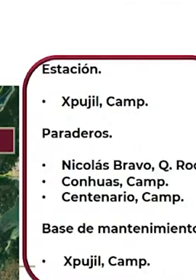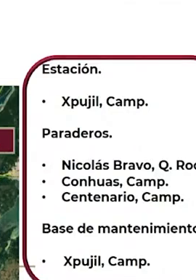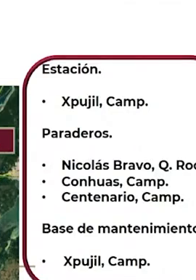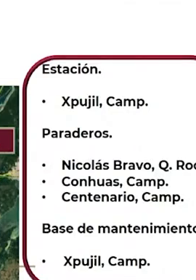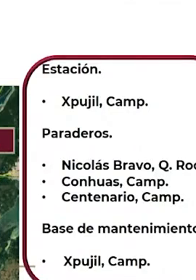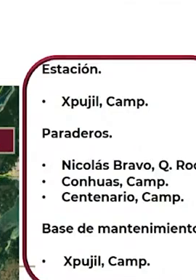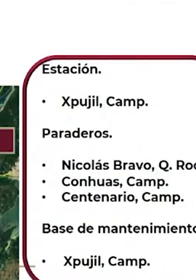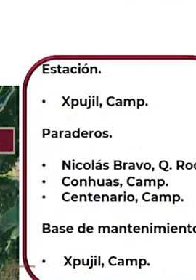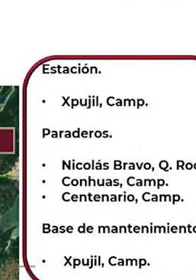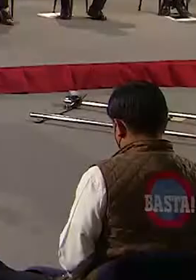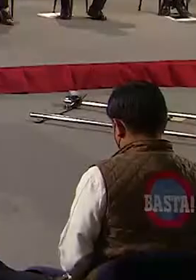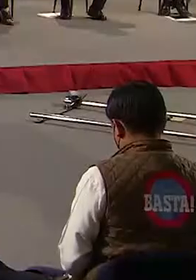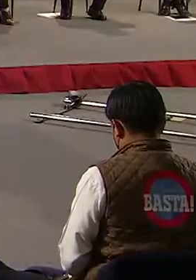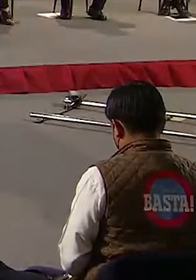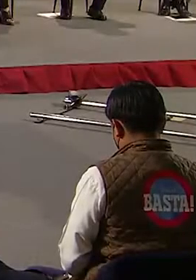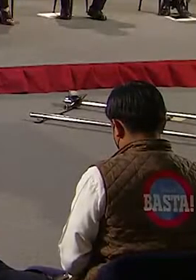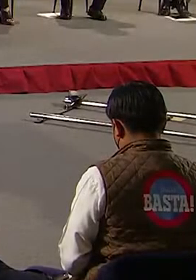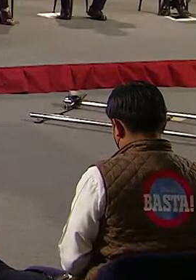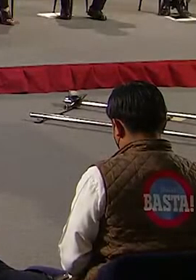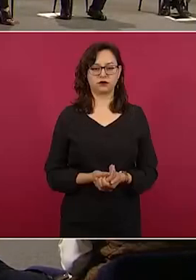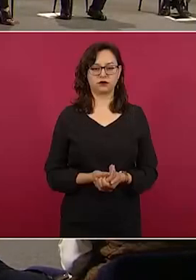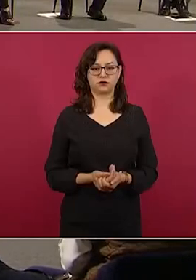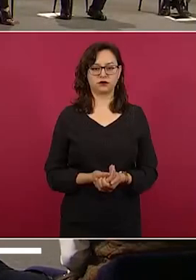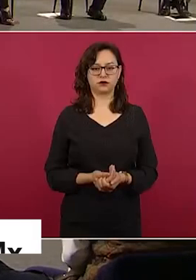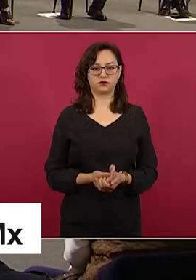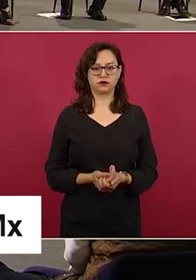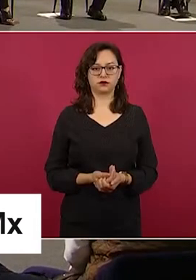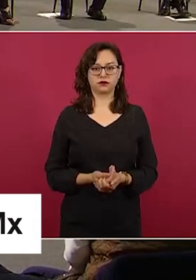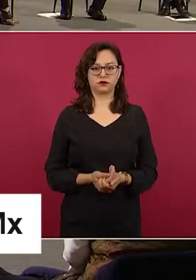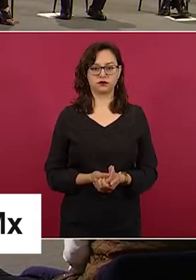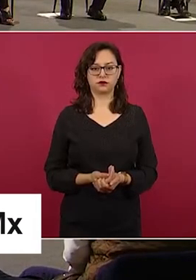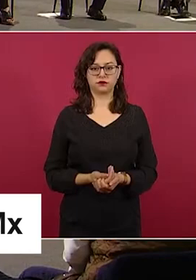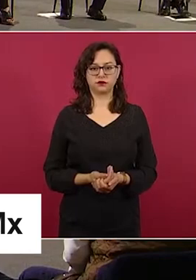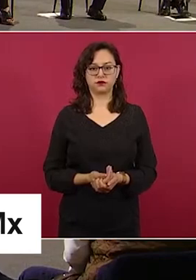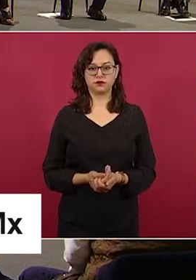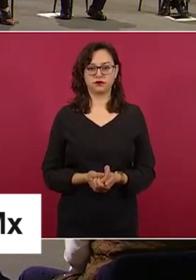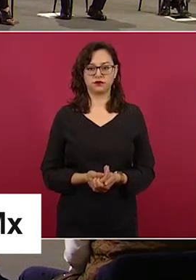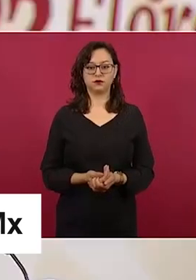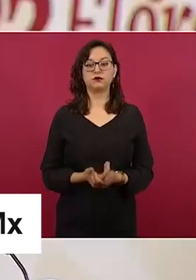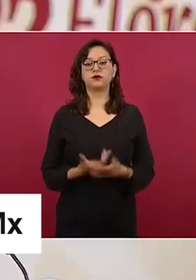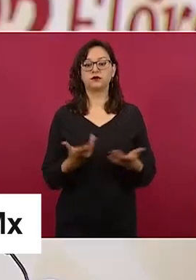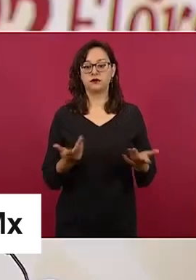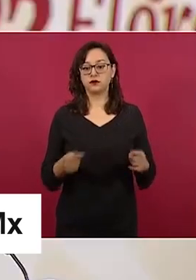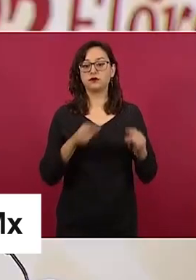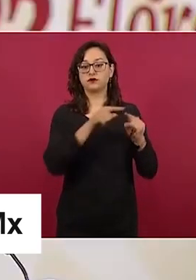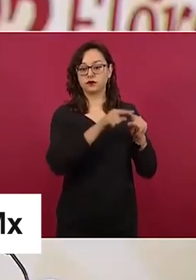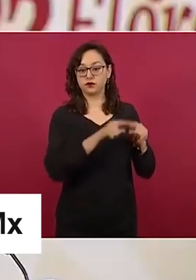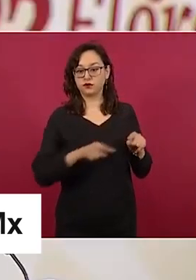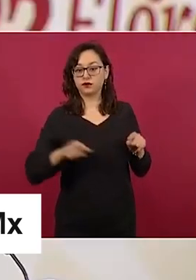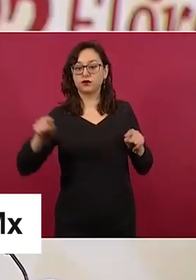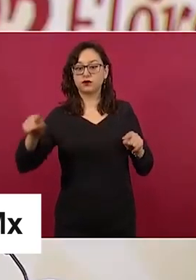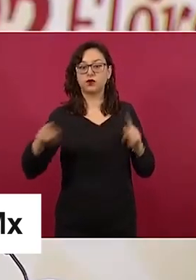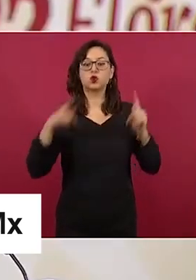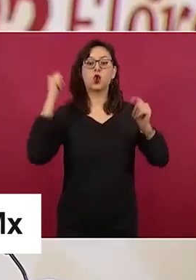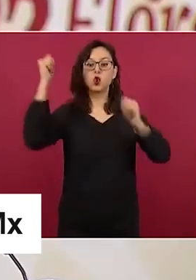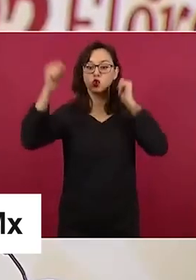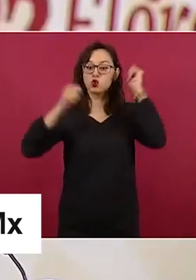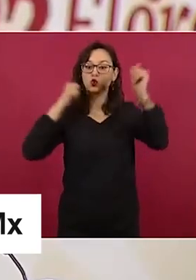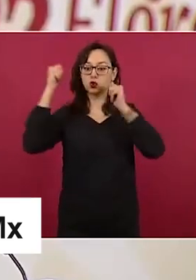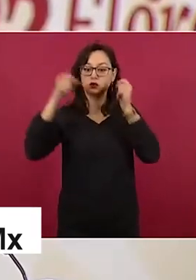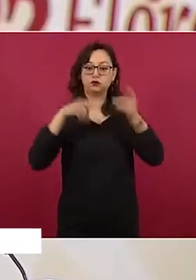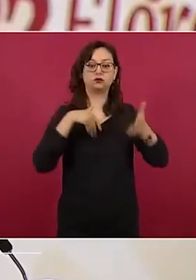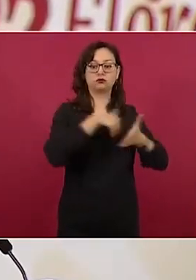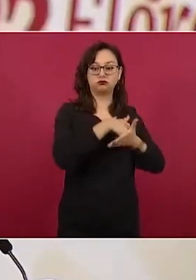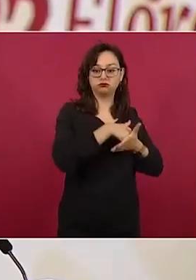intermedia en el poblado de Expujil y vamos a tener paraderos turísticos en Nicolás Bravo, en el estado de